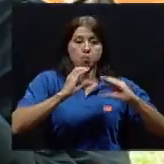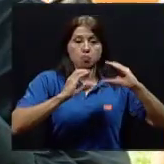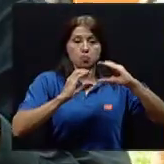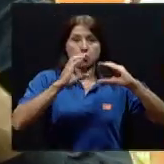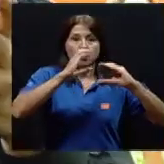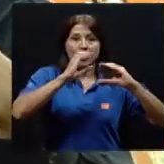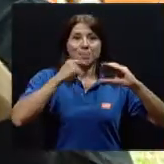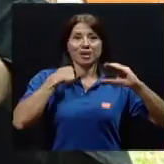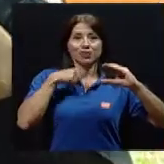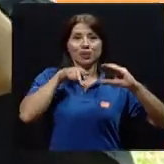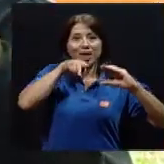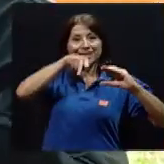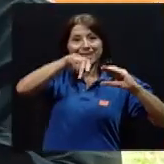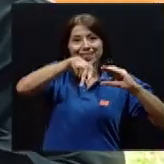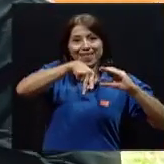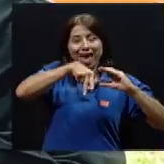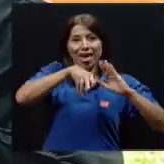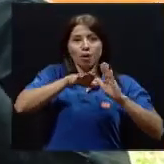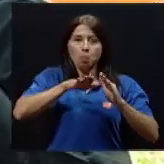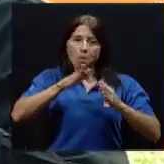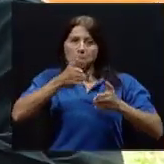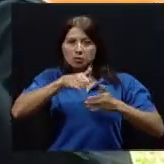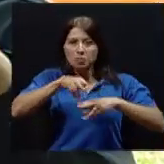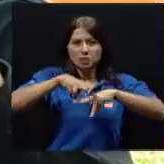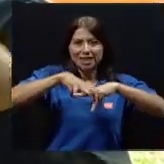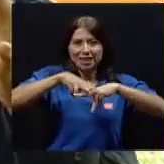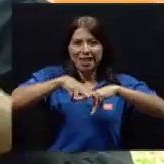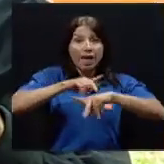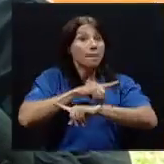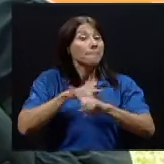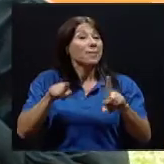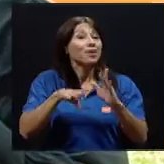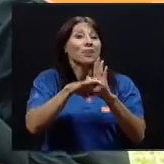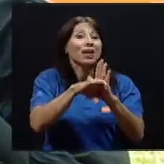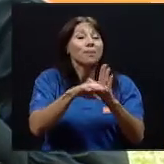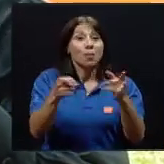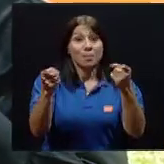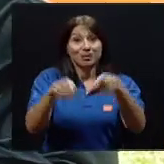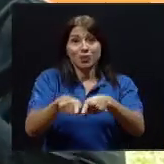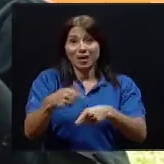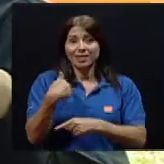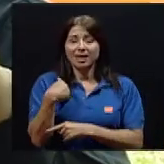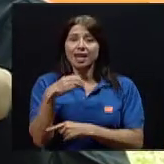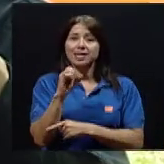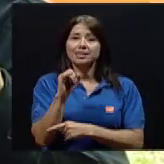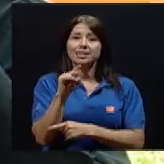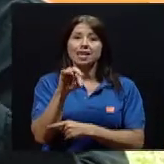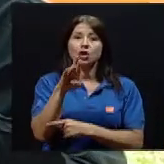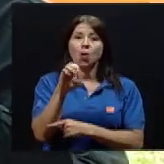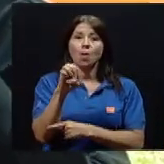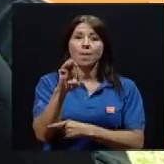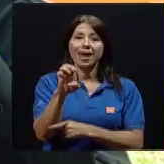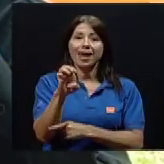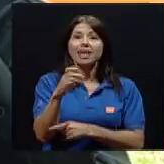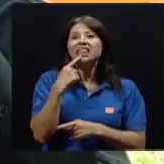como tal, sería el que le dice, vea, yo curiosamente me levanto en las mañanas con los pies totalmente bien y en el curso de la